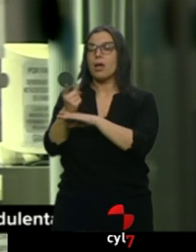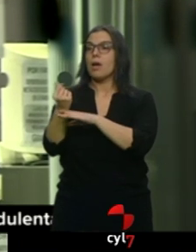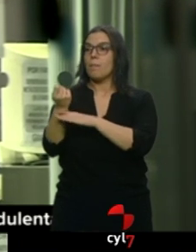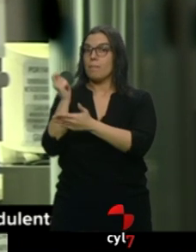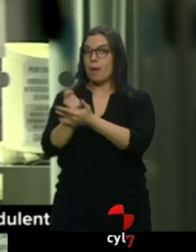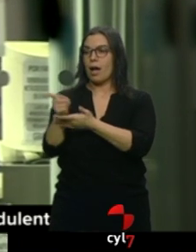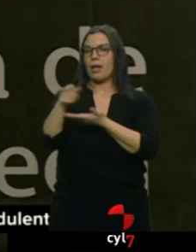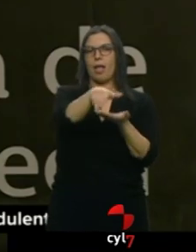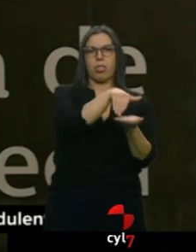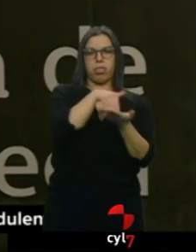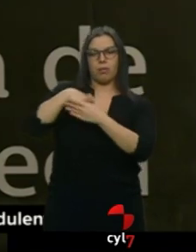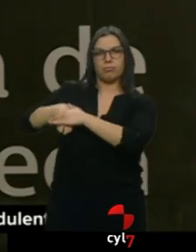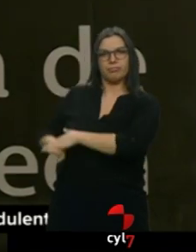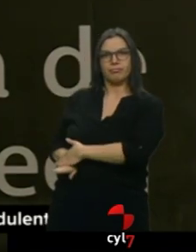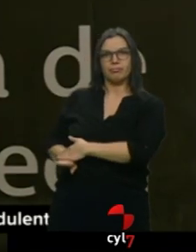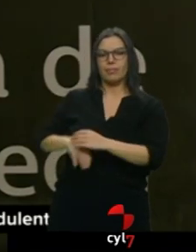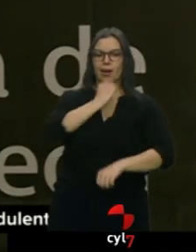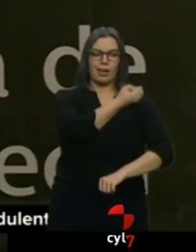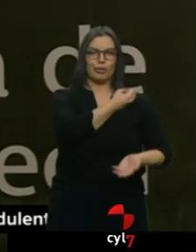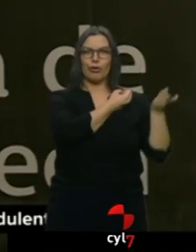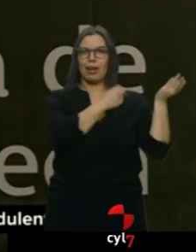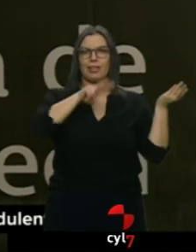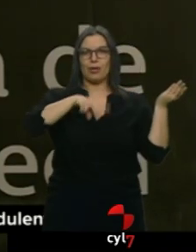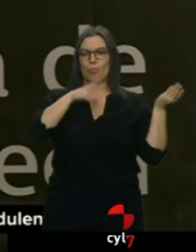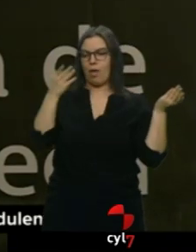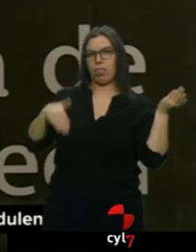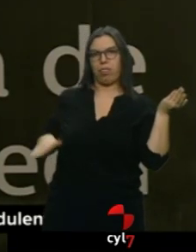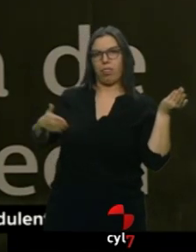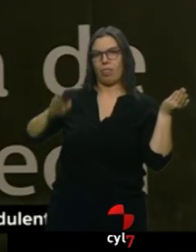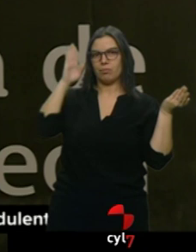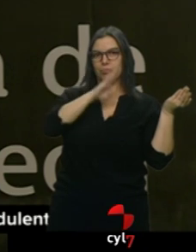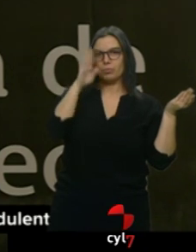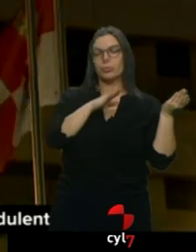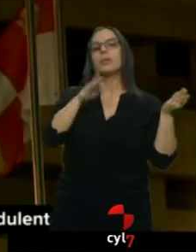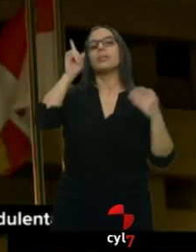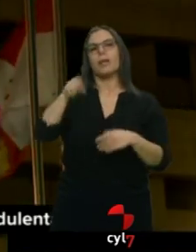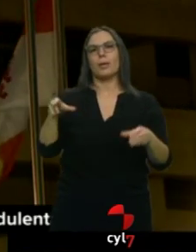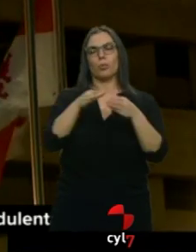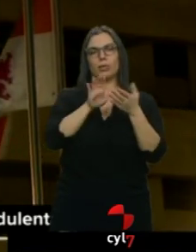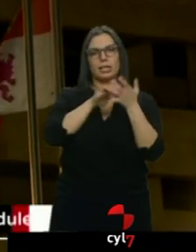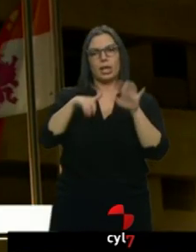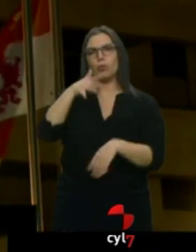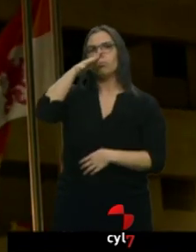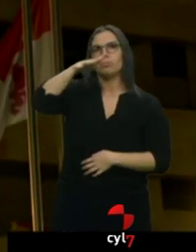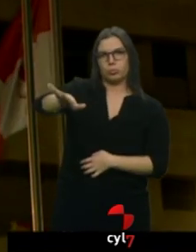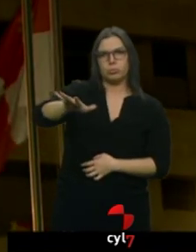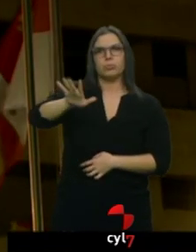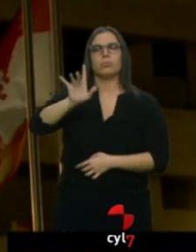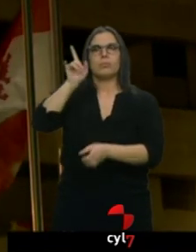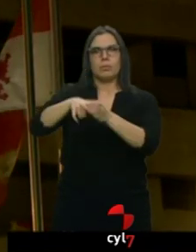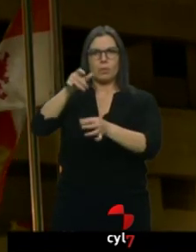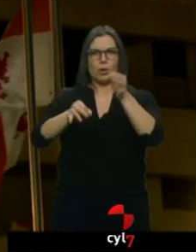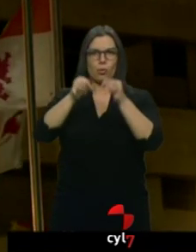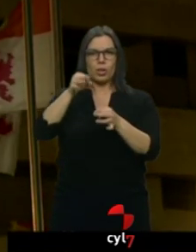Salamanca, Bienvenido Mena, ha asegurado que se han personado también y que desde la Junta se hará todo lo posible para que se aclare pronto la situación.